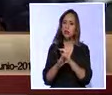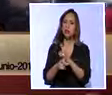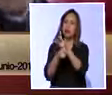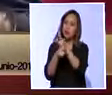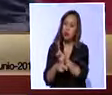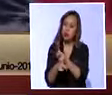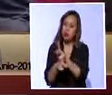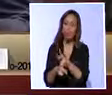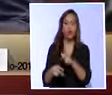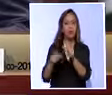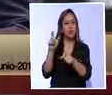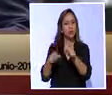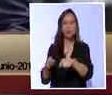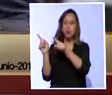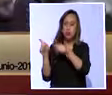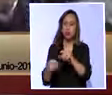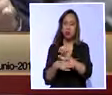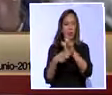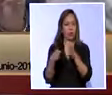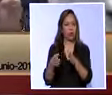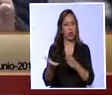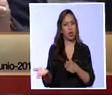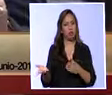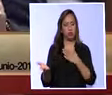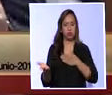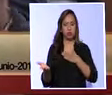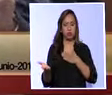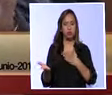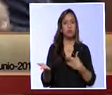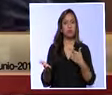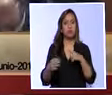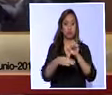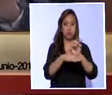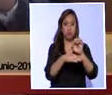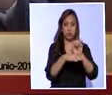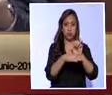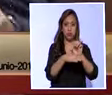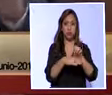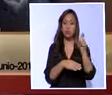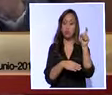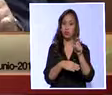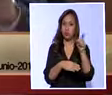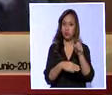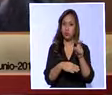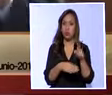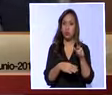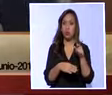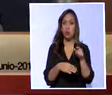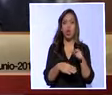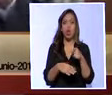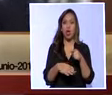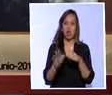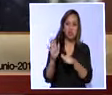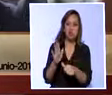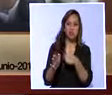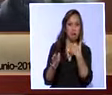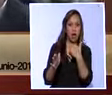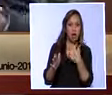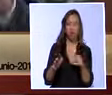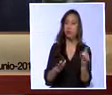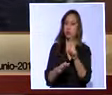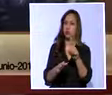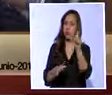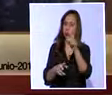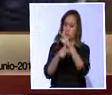Pero las entidades gubernamentales o las misiones diplomáticas de Ecuador deben velar porque no se vulneren sus derechos